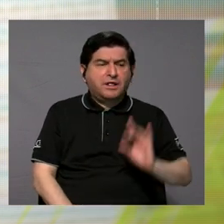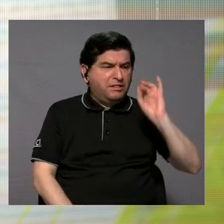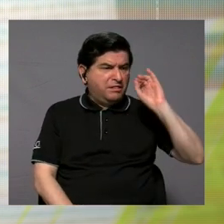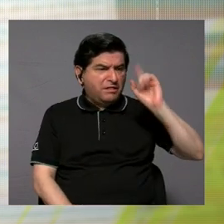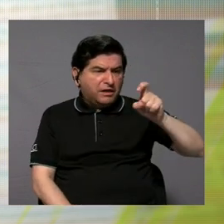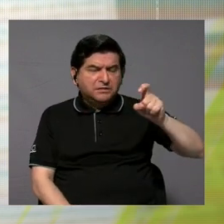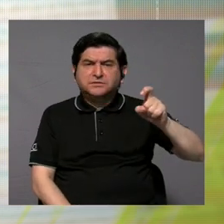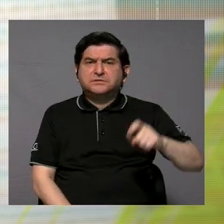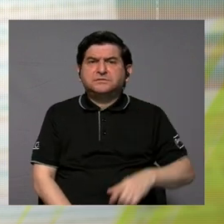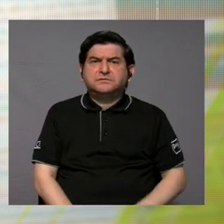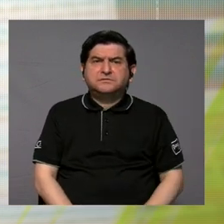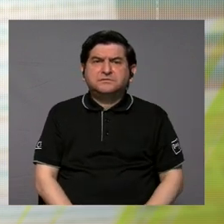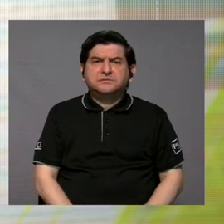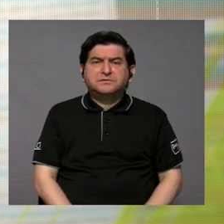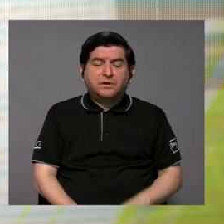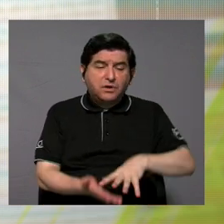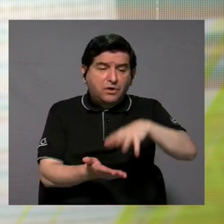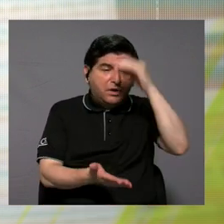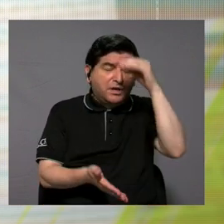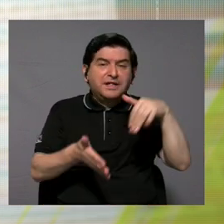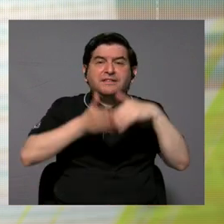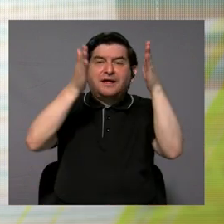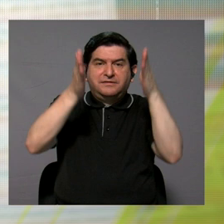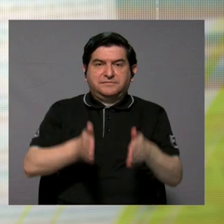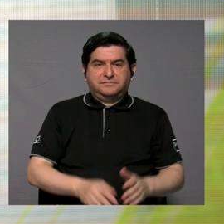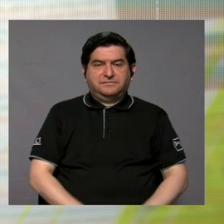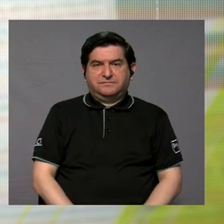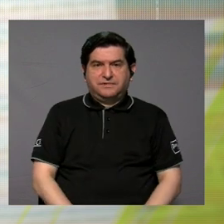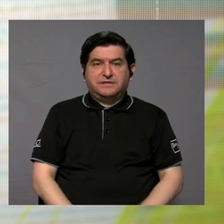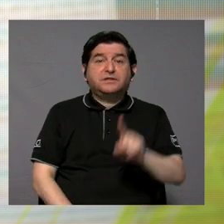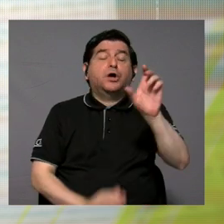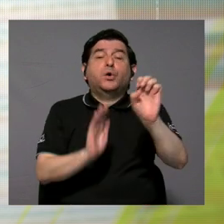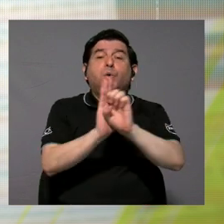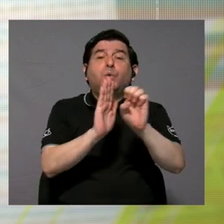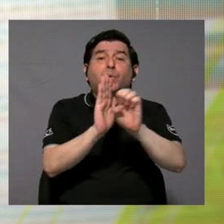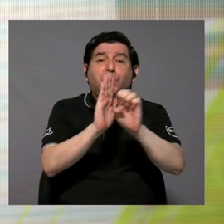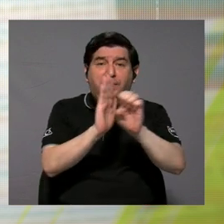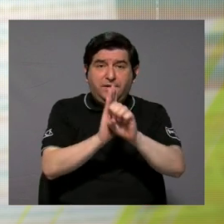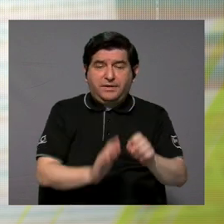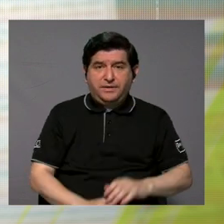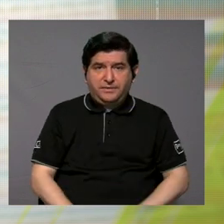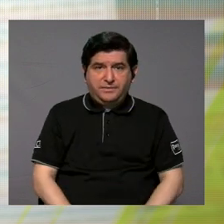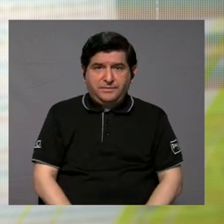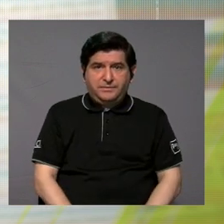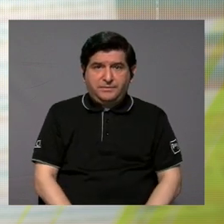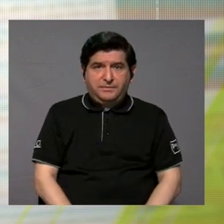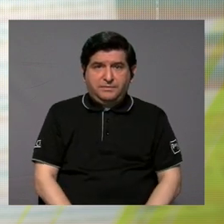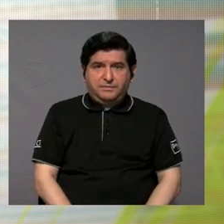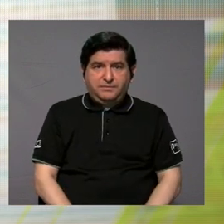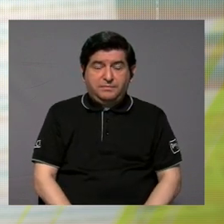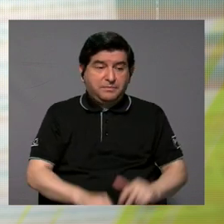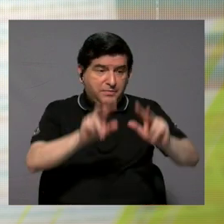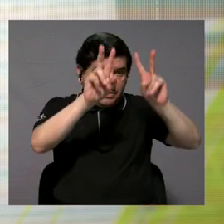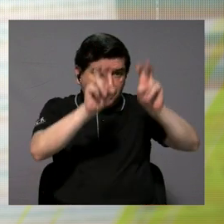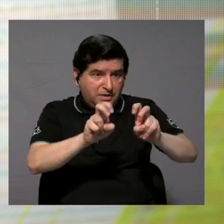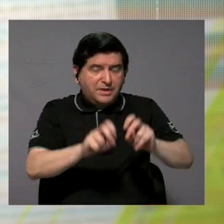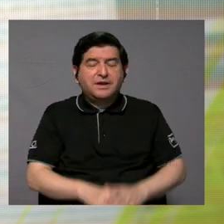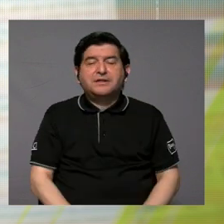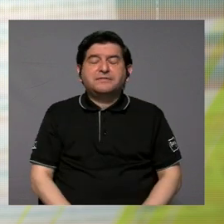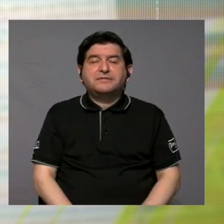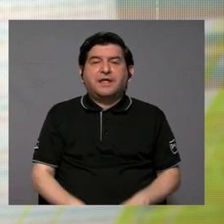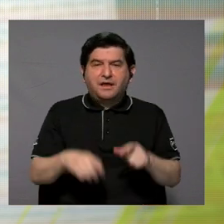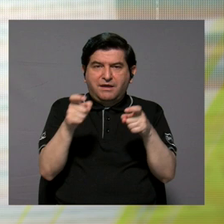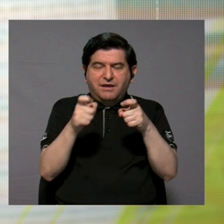diagnosticar los aprendizajes de los estudiantes. Un ejemplo de esto lo tenemos en la prueba de